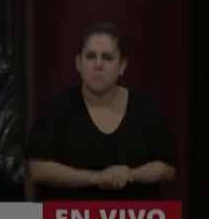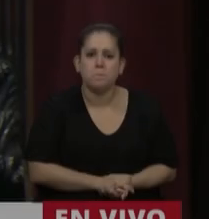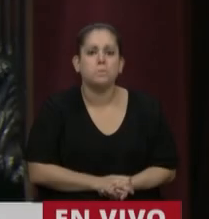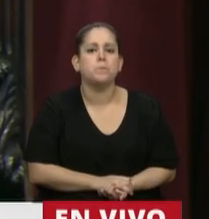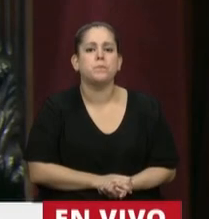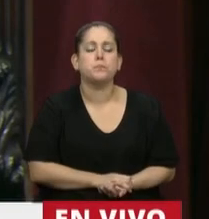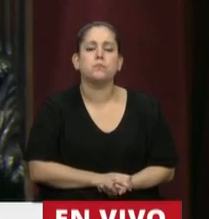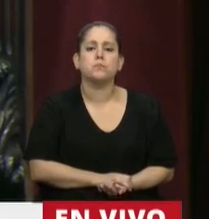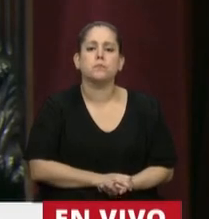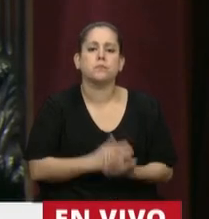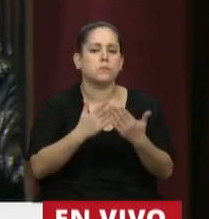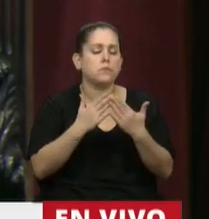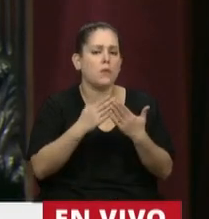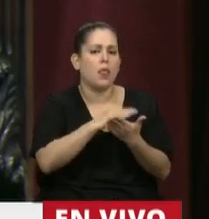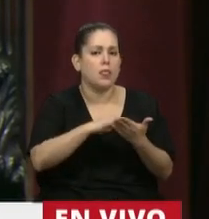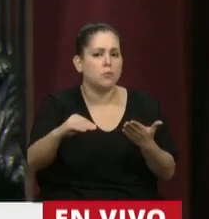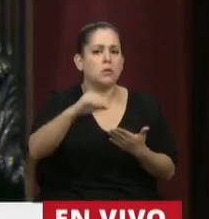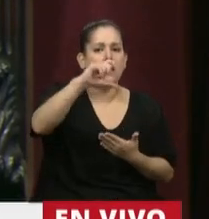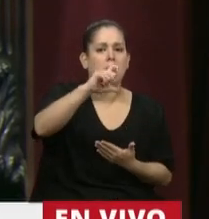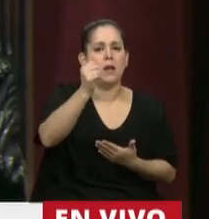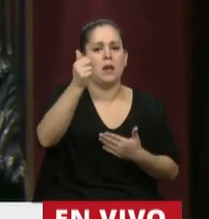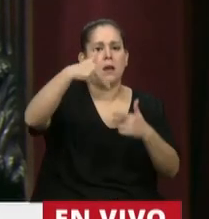Tiene la palabra la diputada Graciela Camaño.